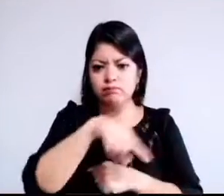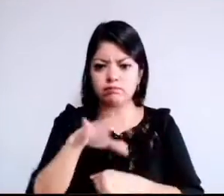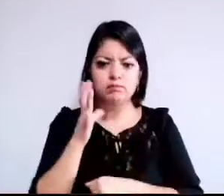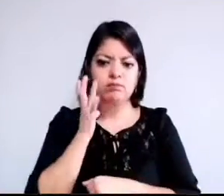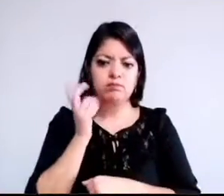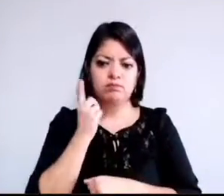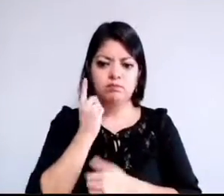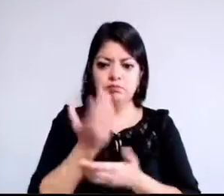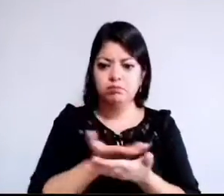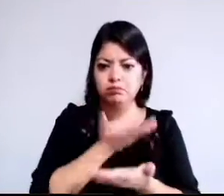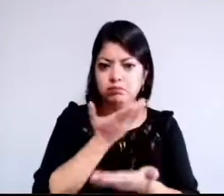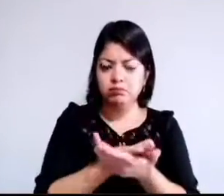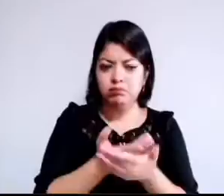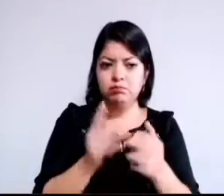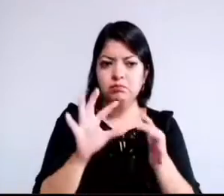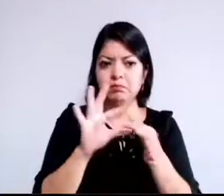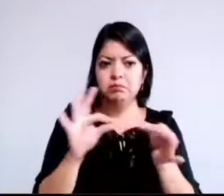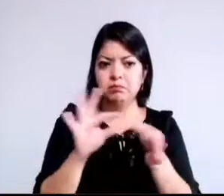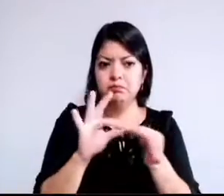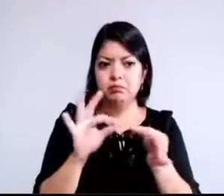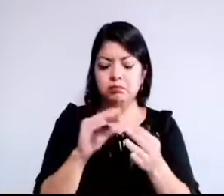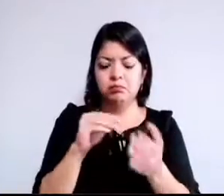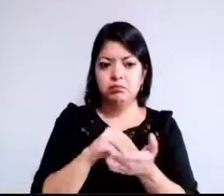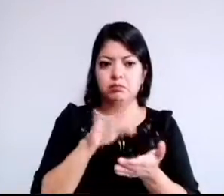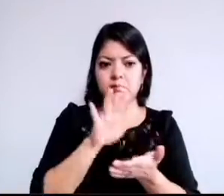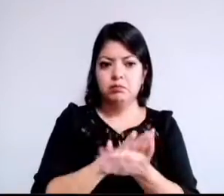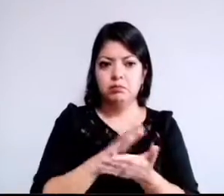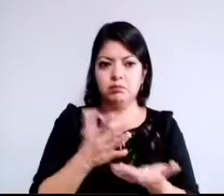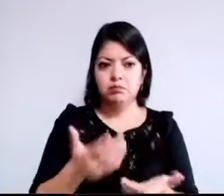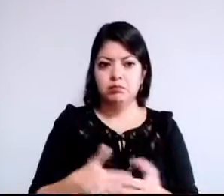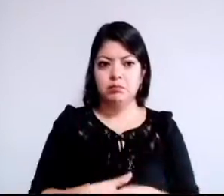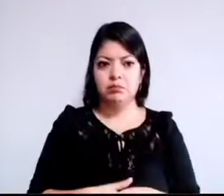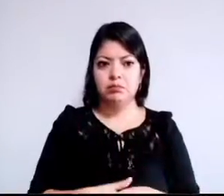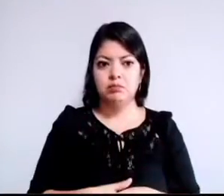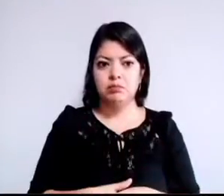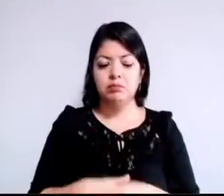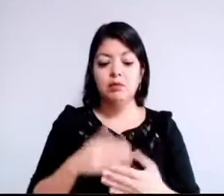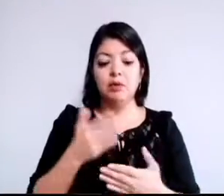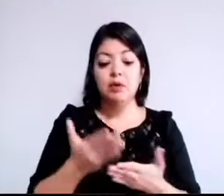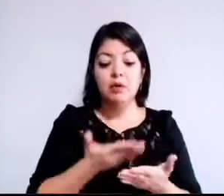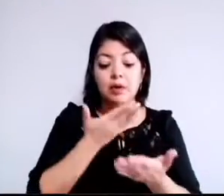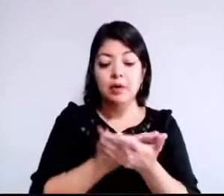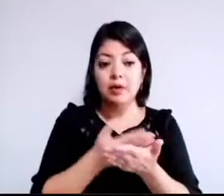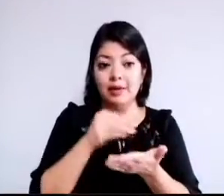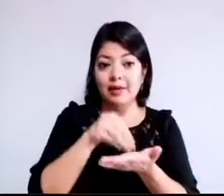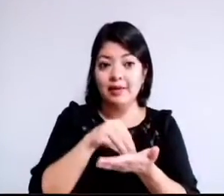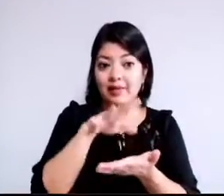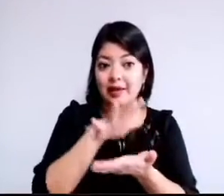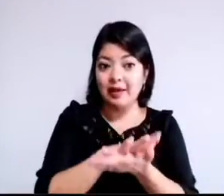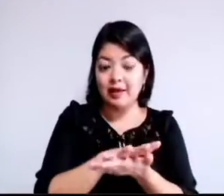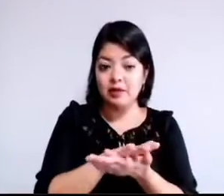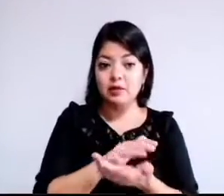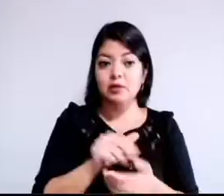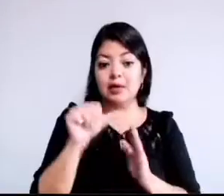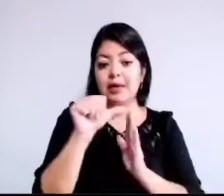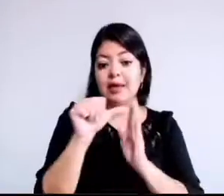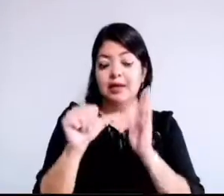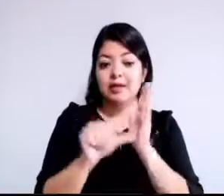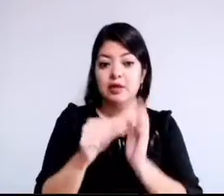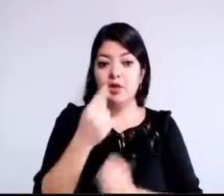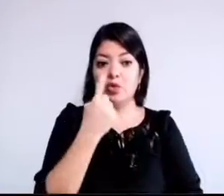el siguiente proyecto de decreto. Proyecto de decreto, artículo 1,